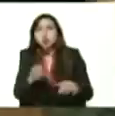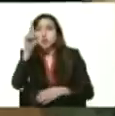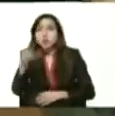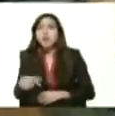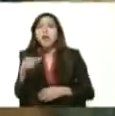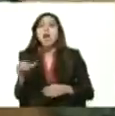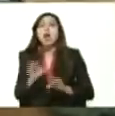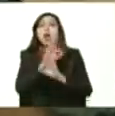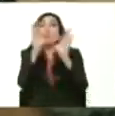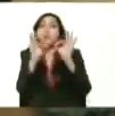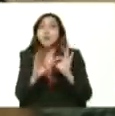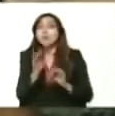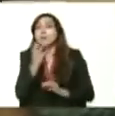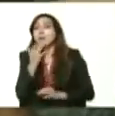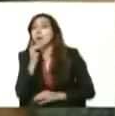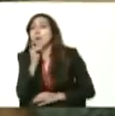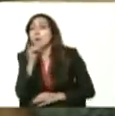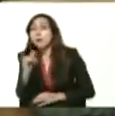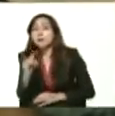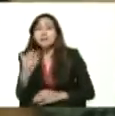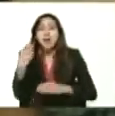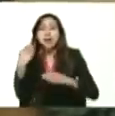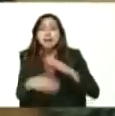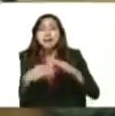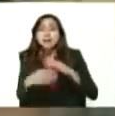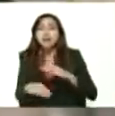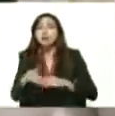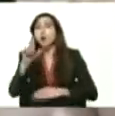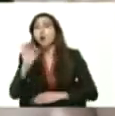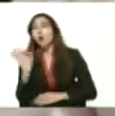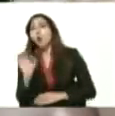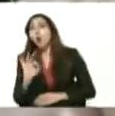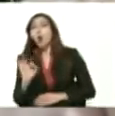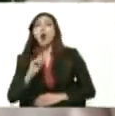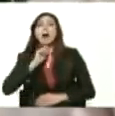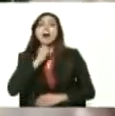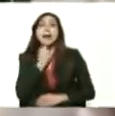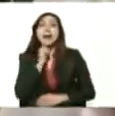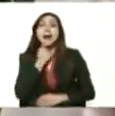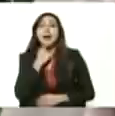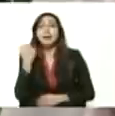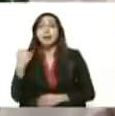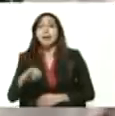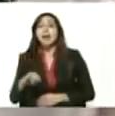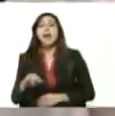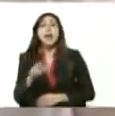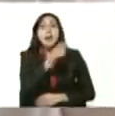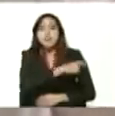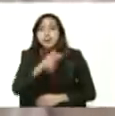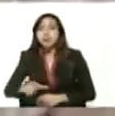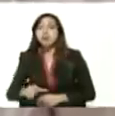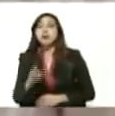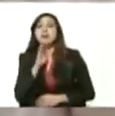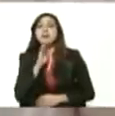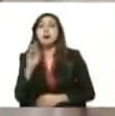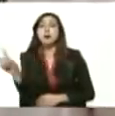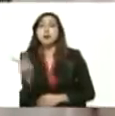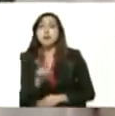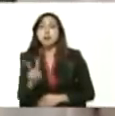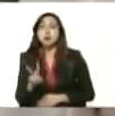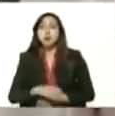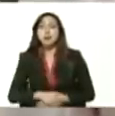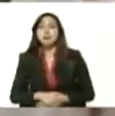puede ser un mensaje de texto, puede ser su tarjeta de clave condenada que tienen todos los clientes del Banco de Venezuela y una vez